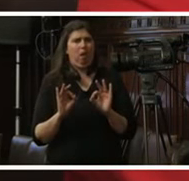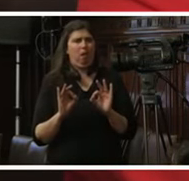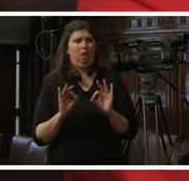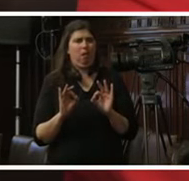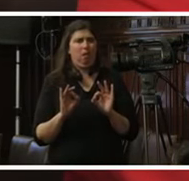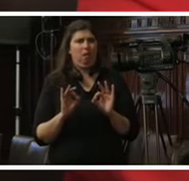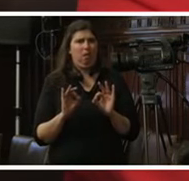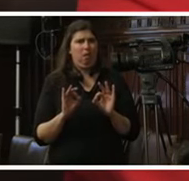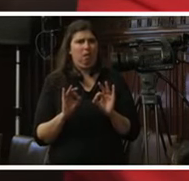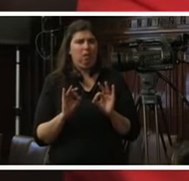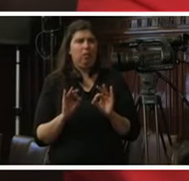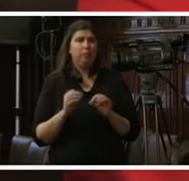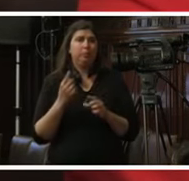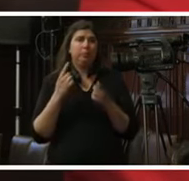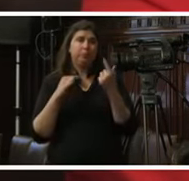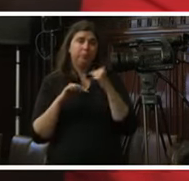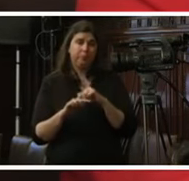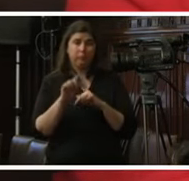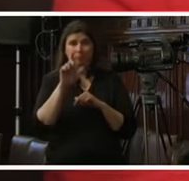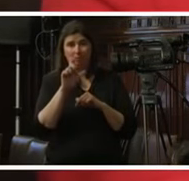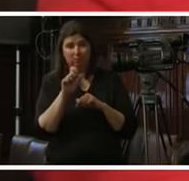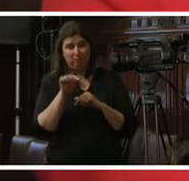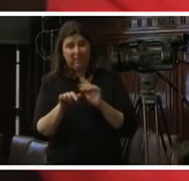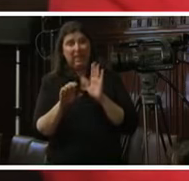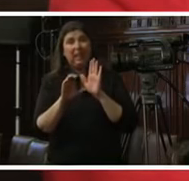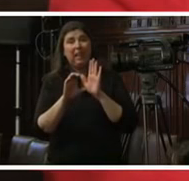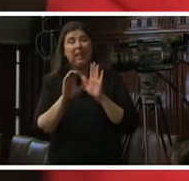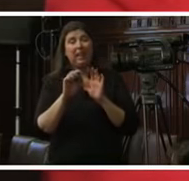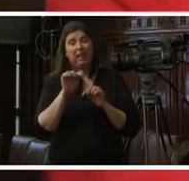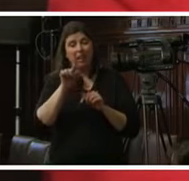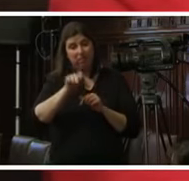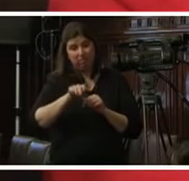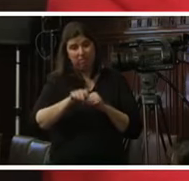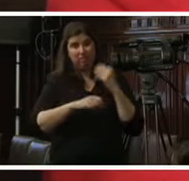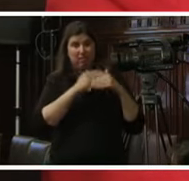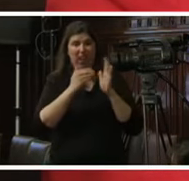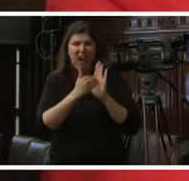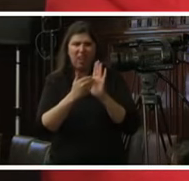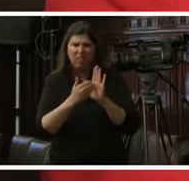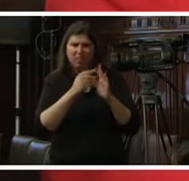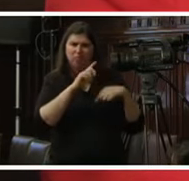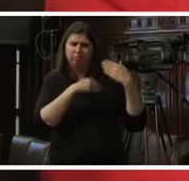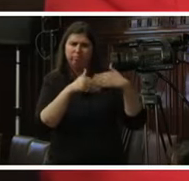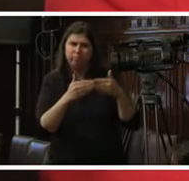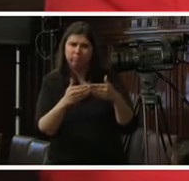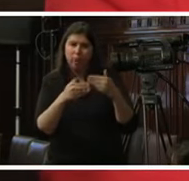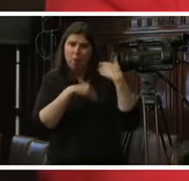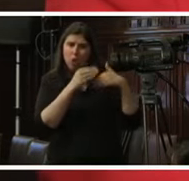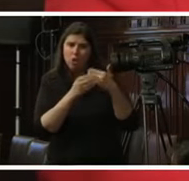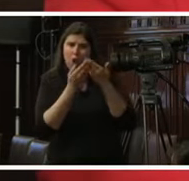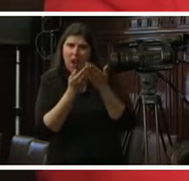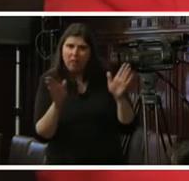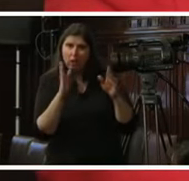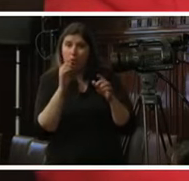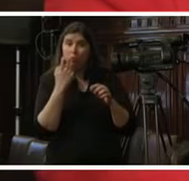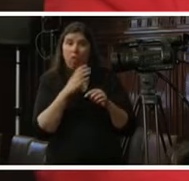y obviamente con gozar de las garantías judiciales de un debido proceso pregunto si un proceso está abierto y no está terminado de